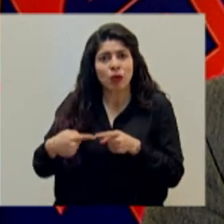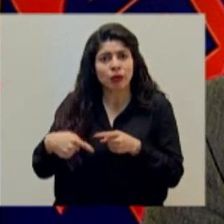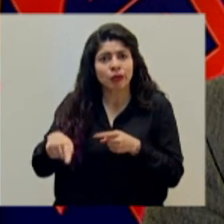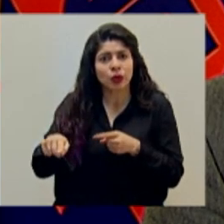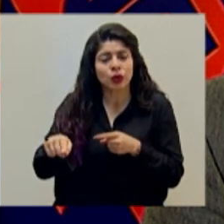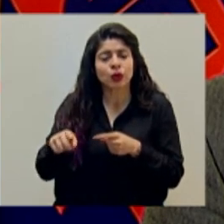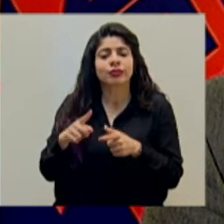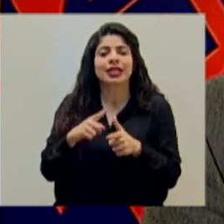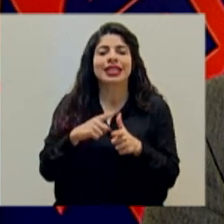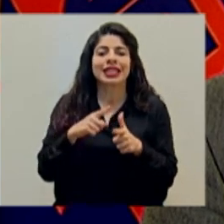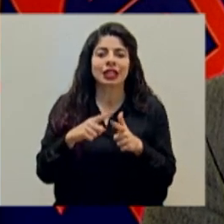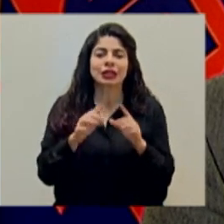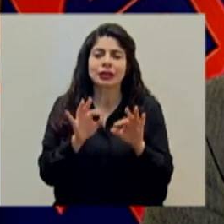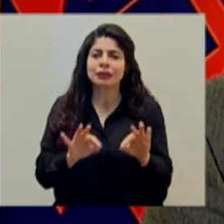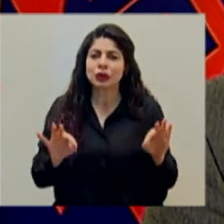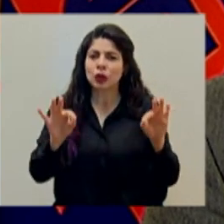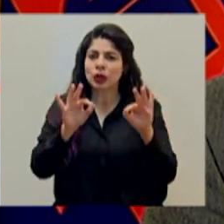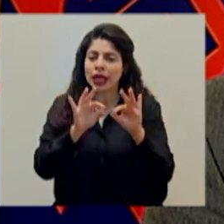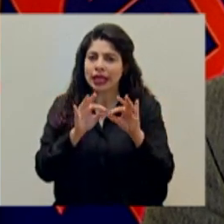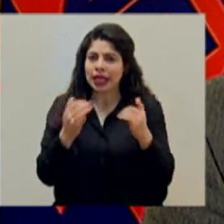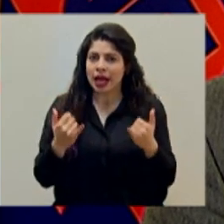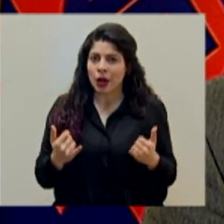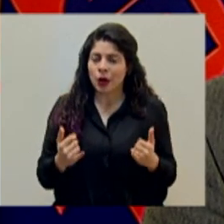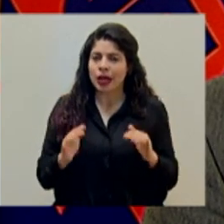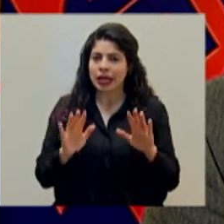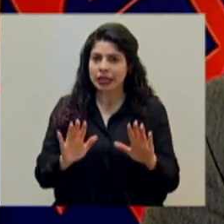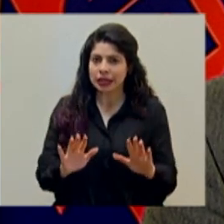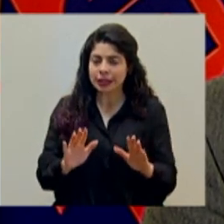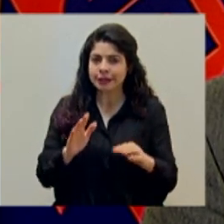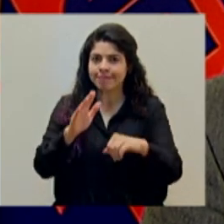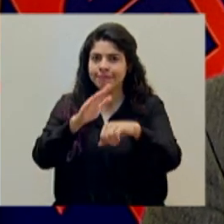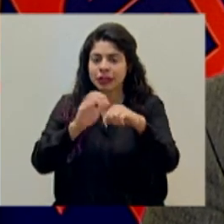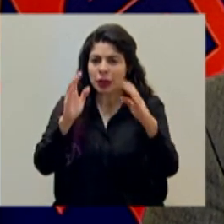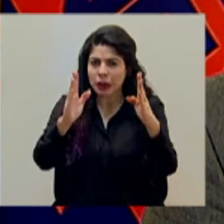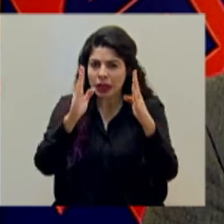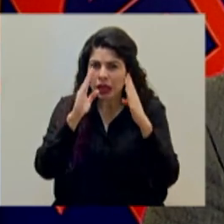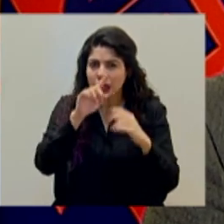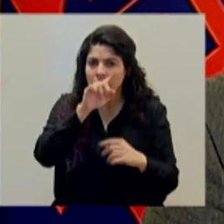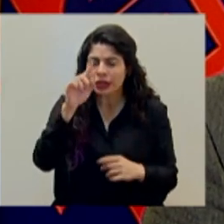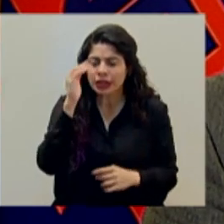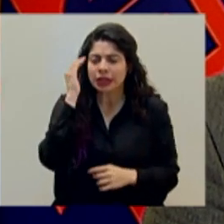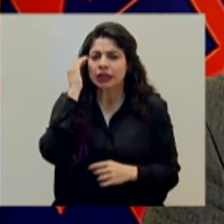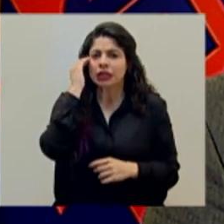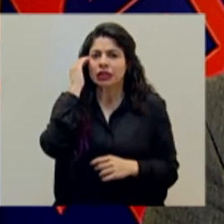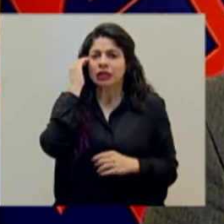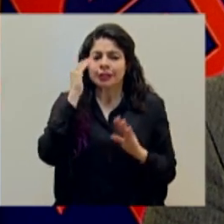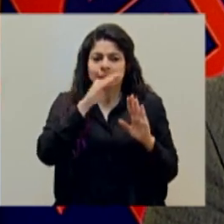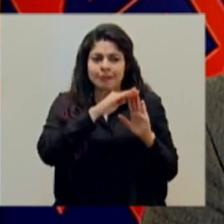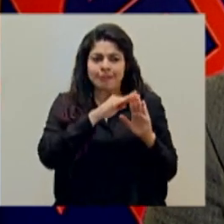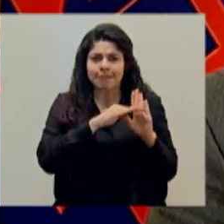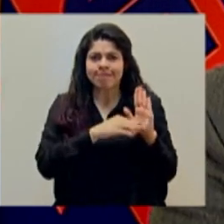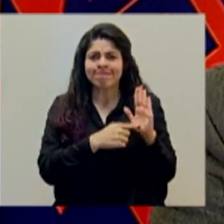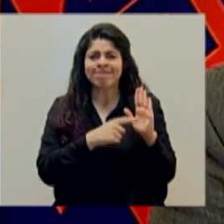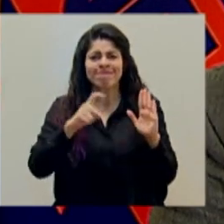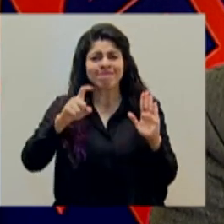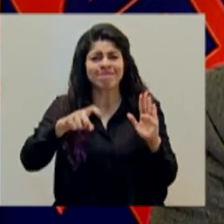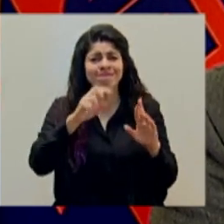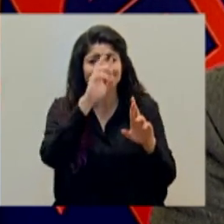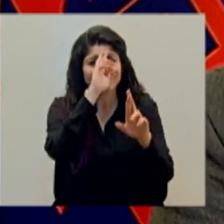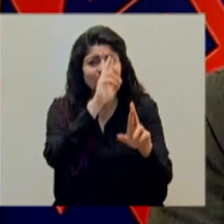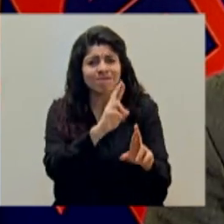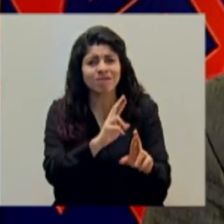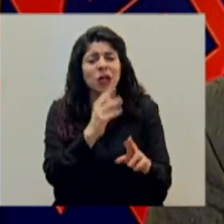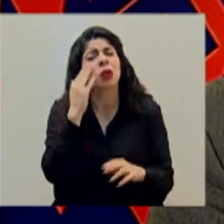importante entonces llamar a la conciencia y por supuesto al acatamiento de las medidas, porque es sumamente